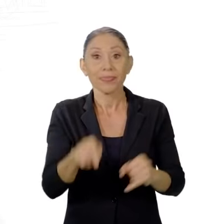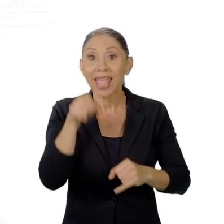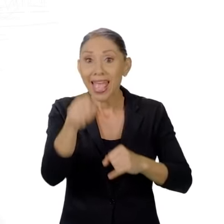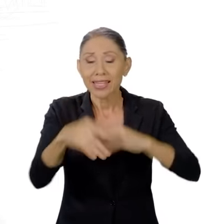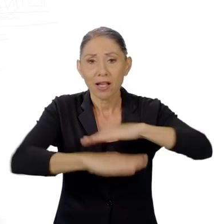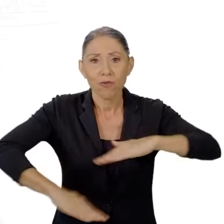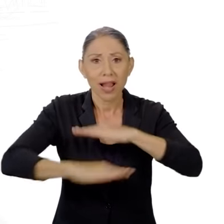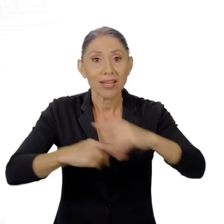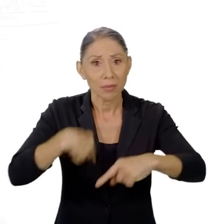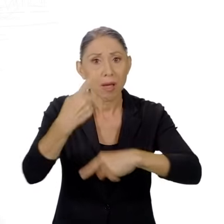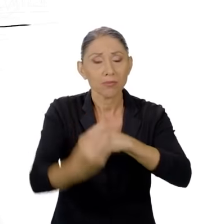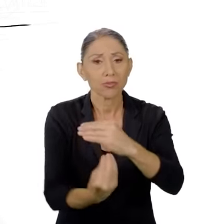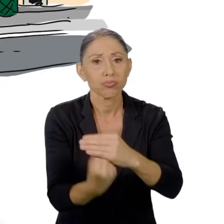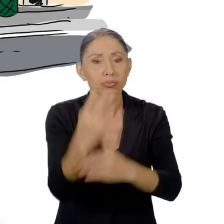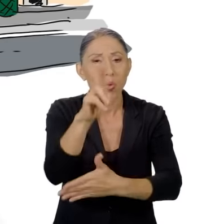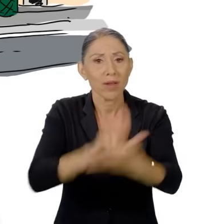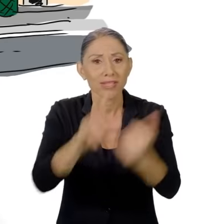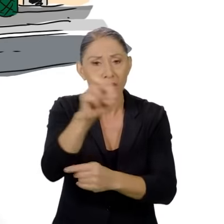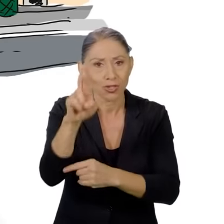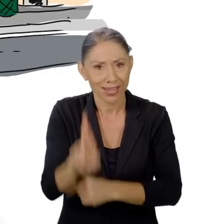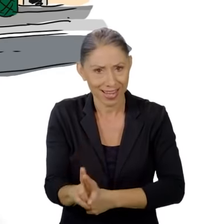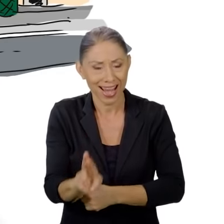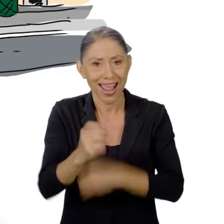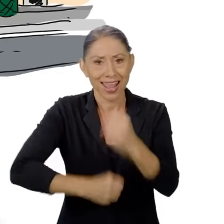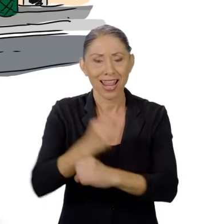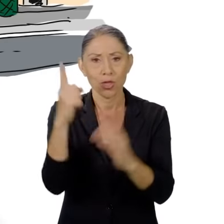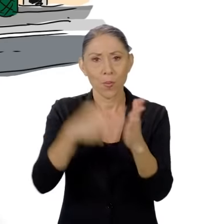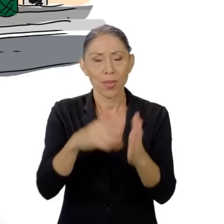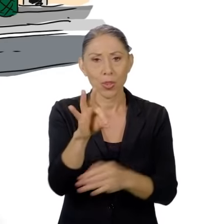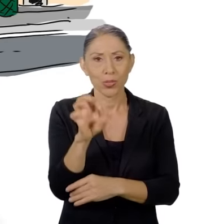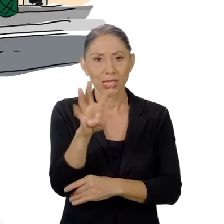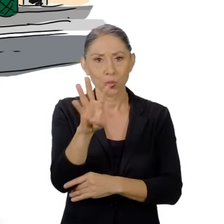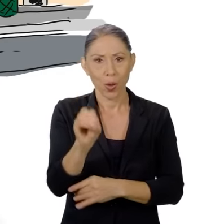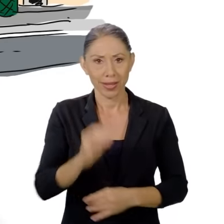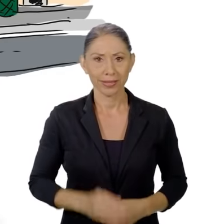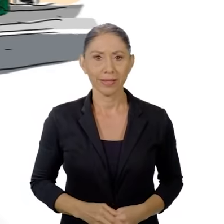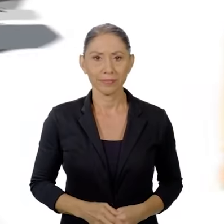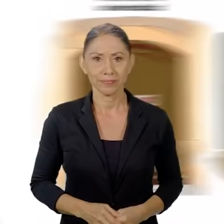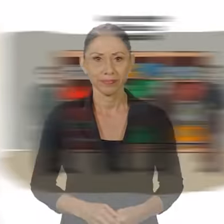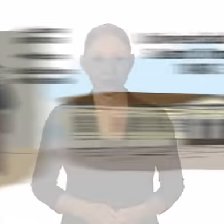Esta fue la base para la creación de la Universidad de Costa Rica en 1940.